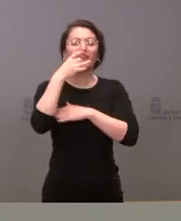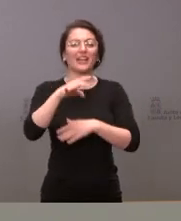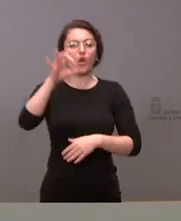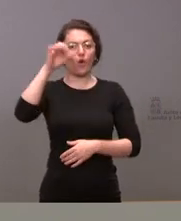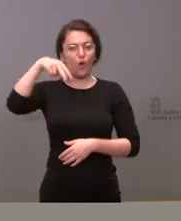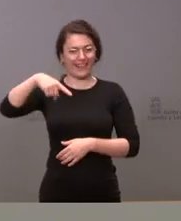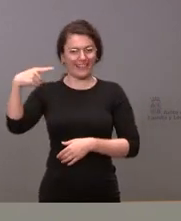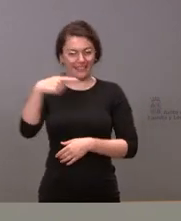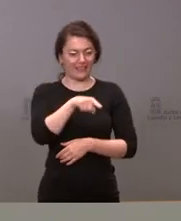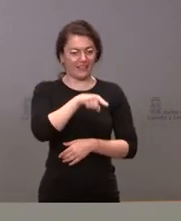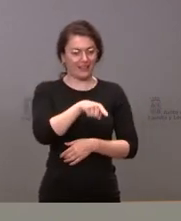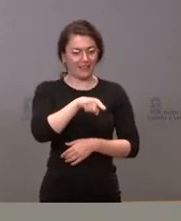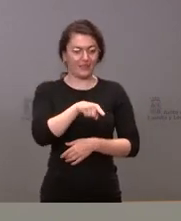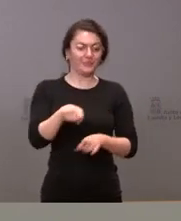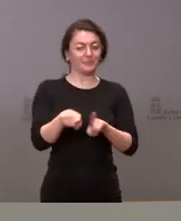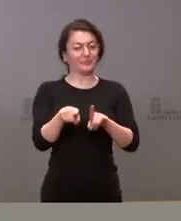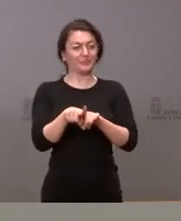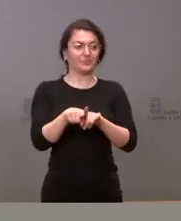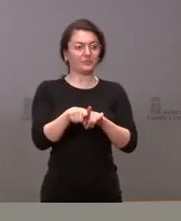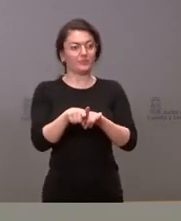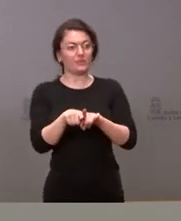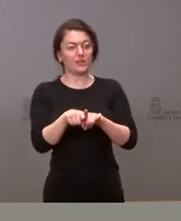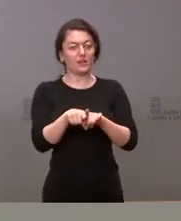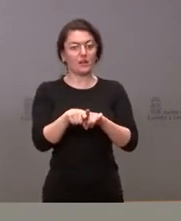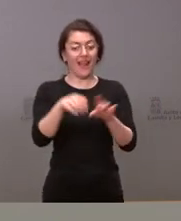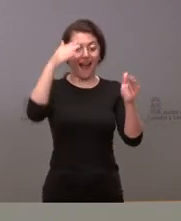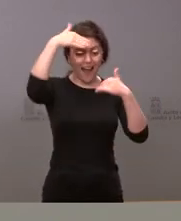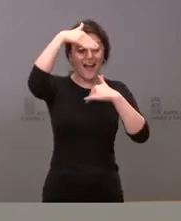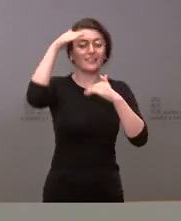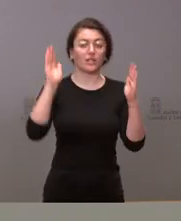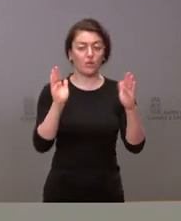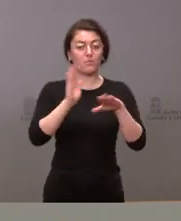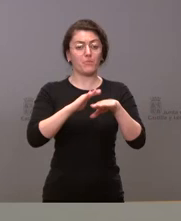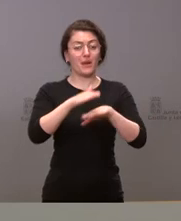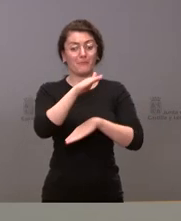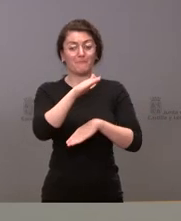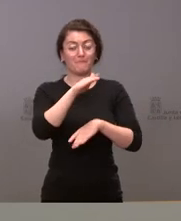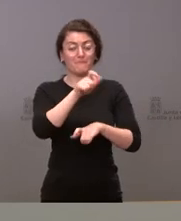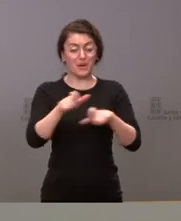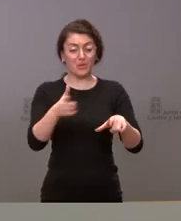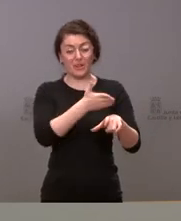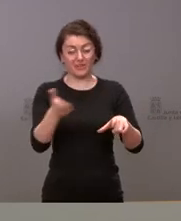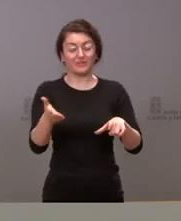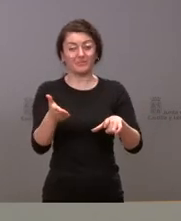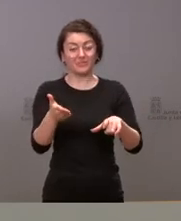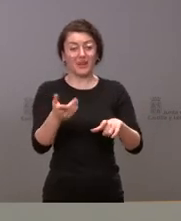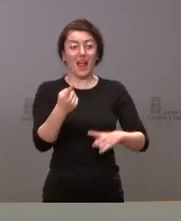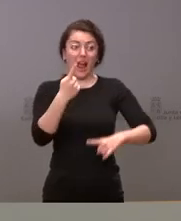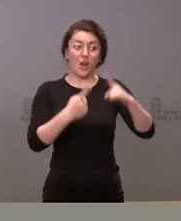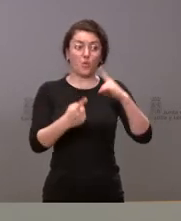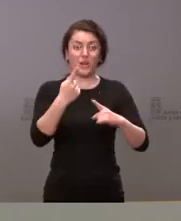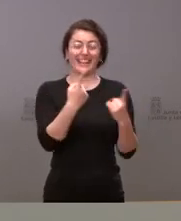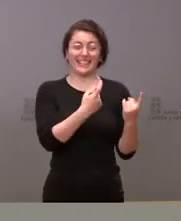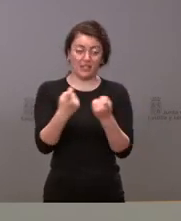ese mecanismo pues se está dando atención a estas personas que muchas días tienen una necesidad especial están en pleno